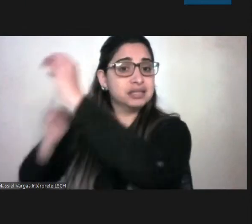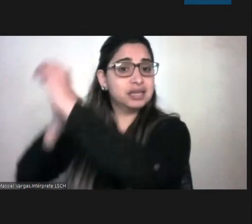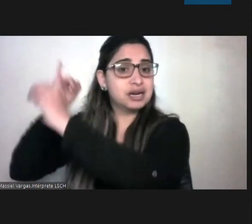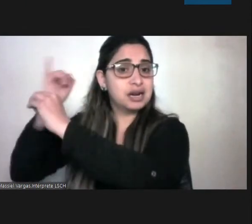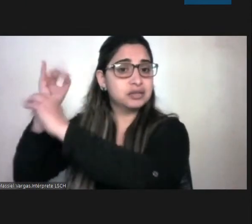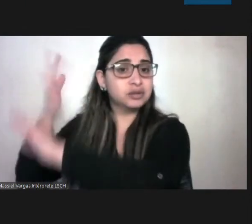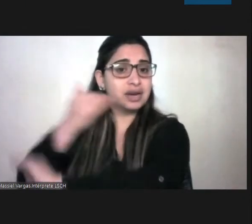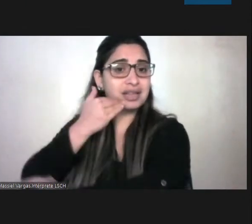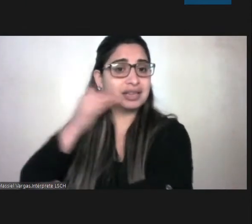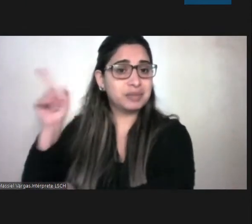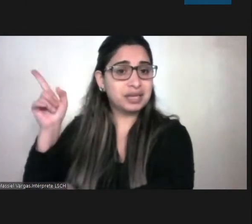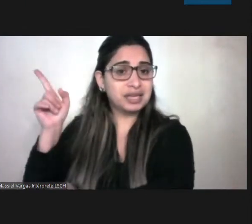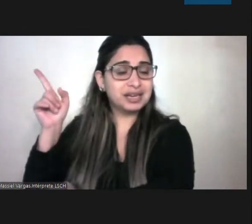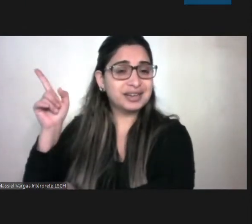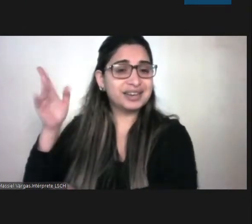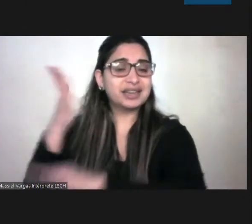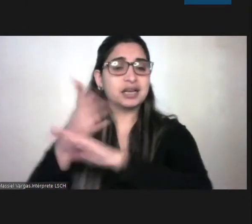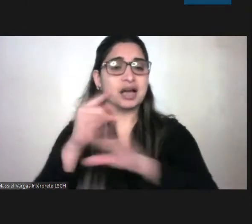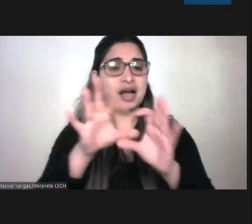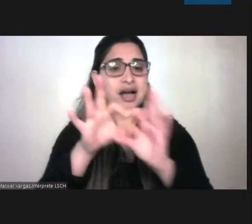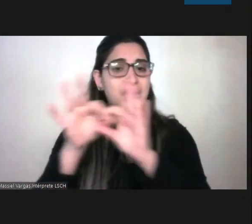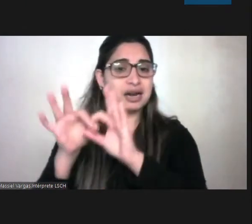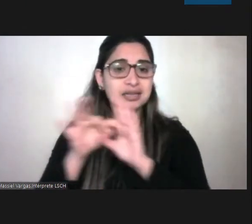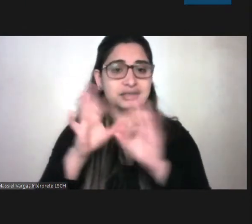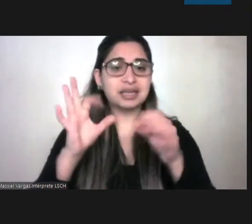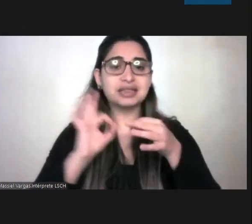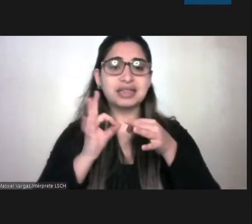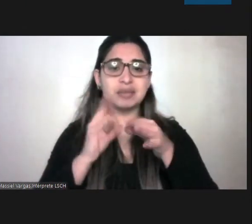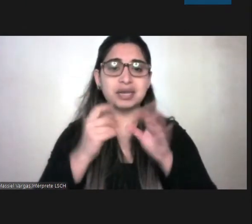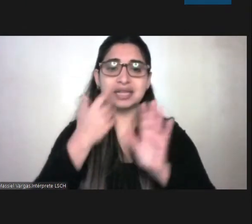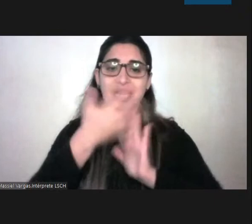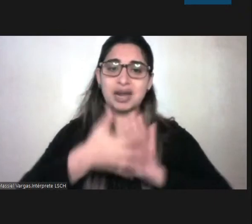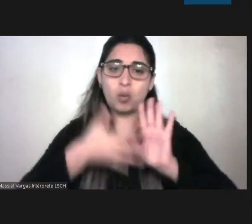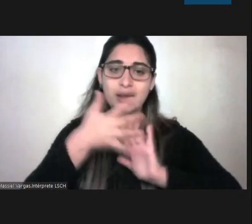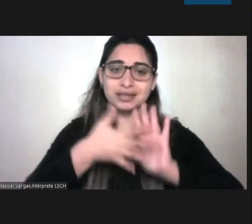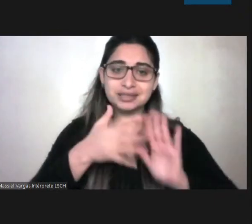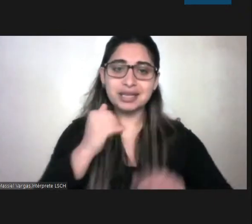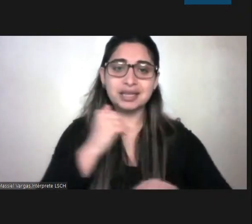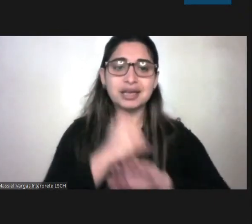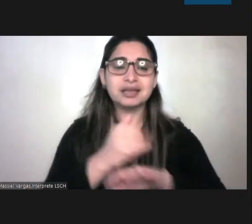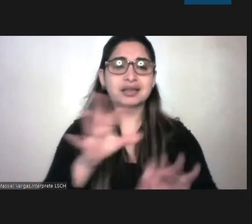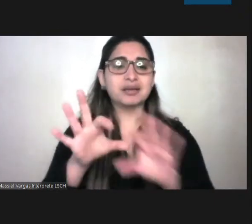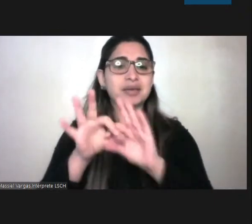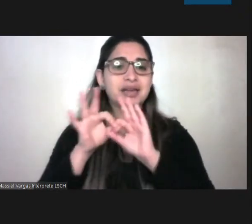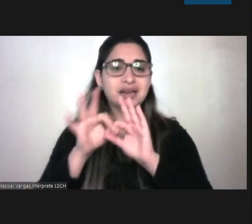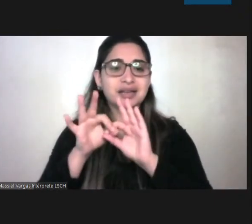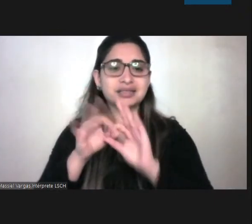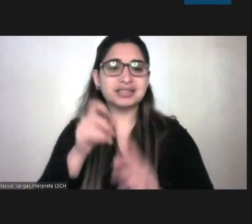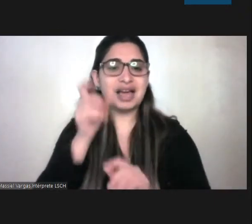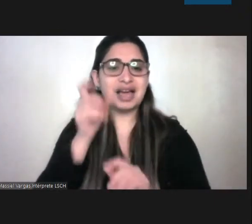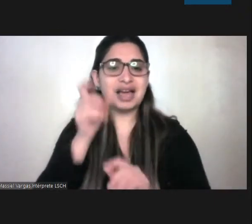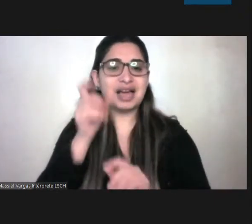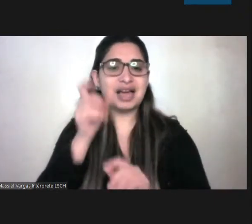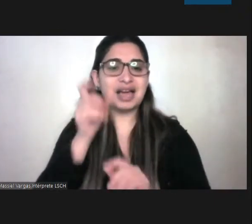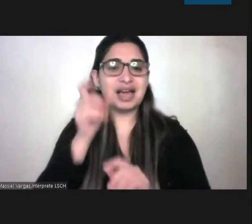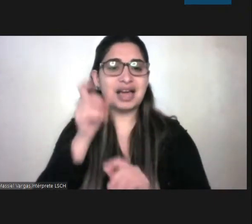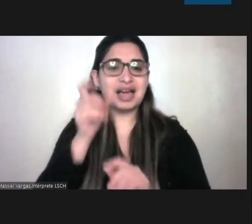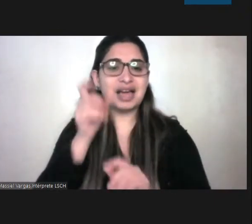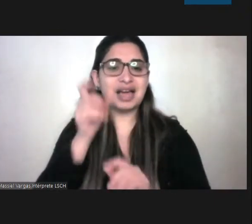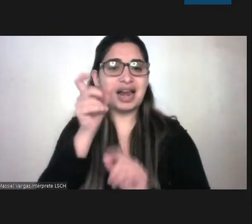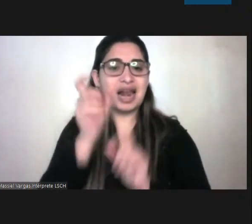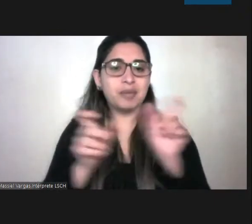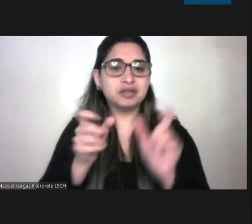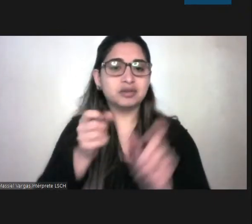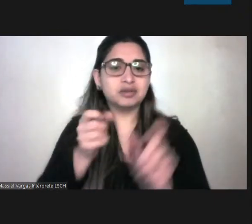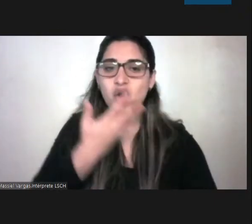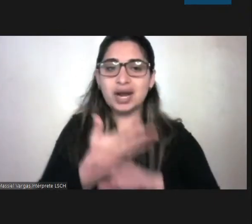participantes también agradecer a las intérpretes de señas y agradecer a las expositoras nos mandábamos a email a